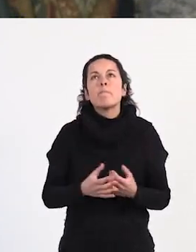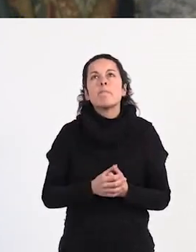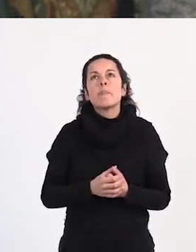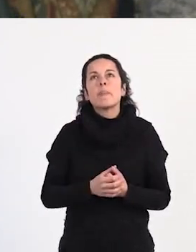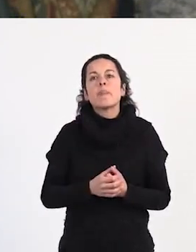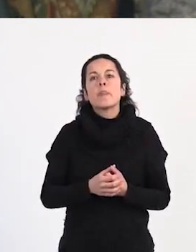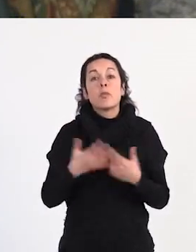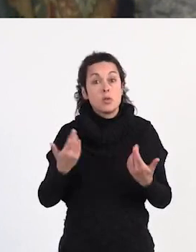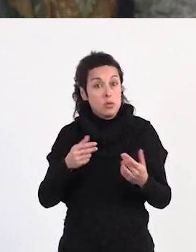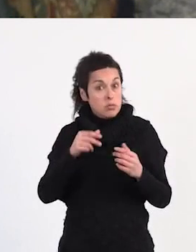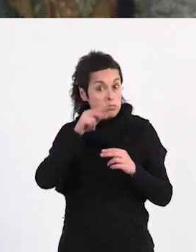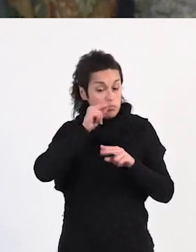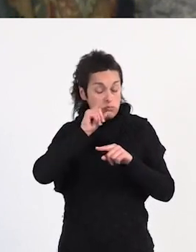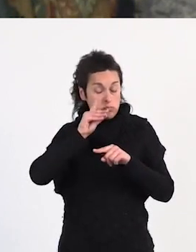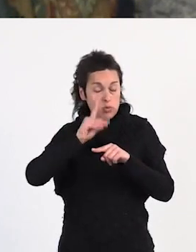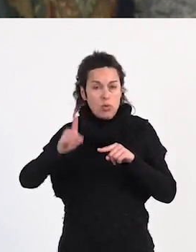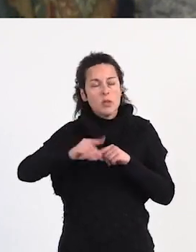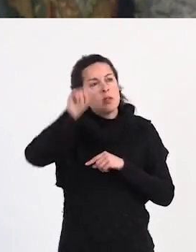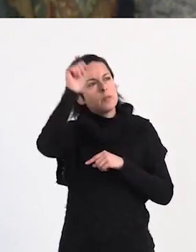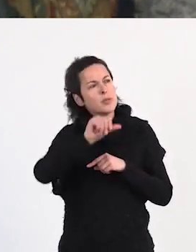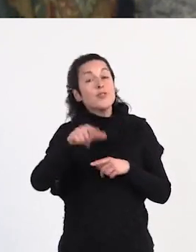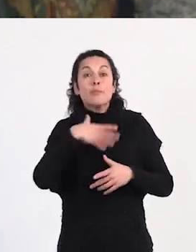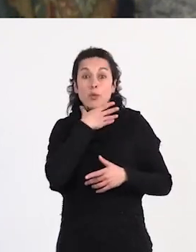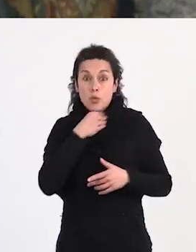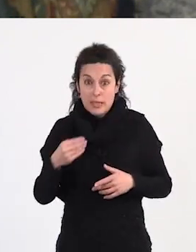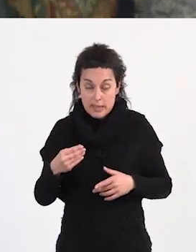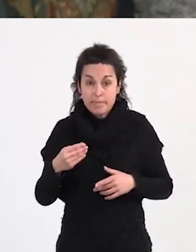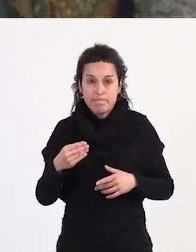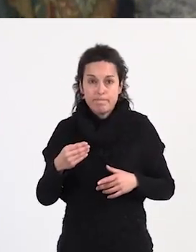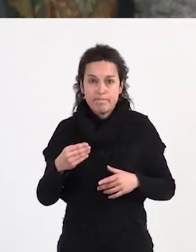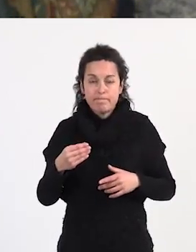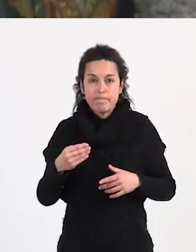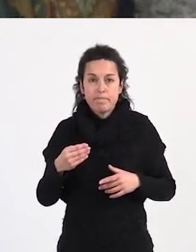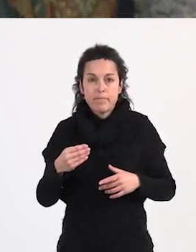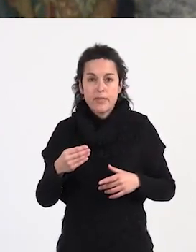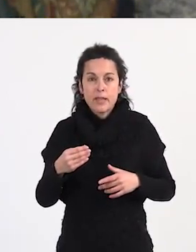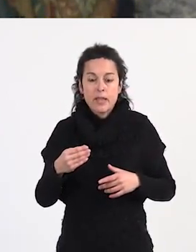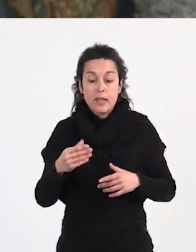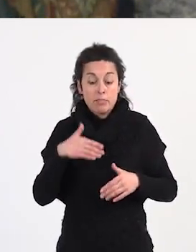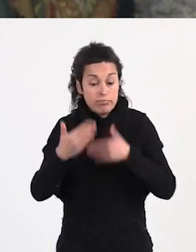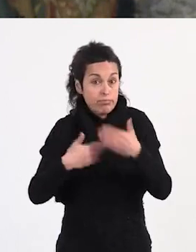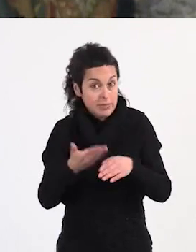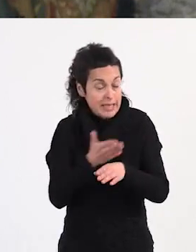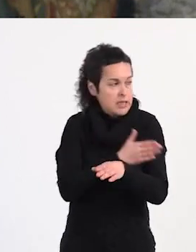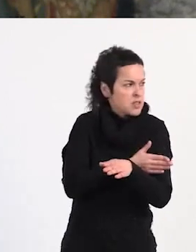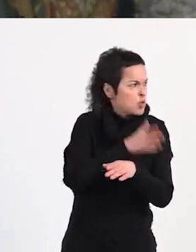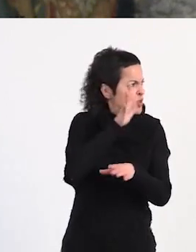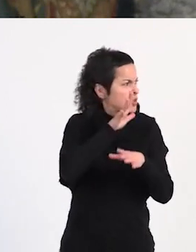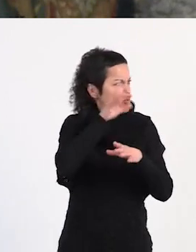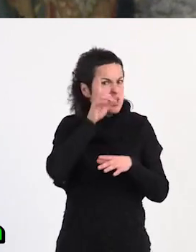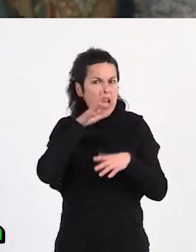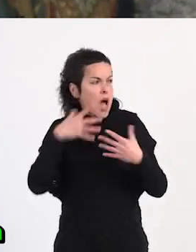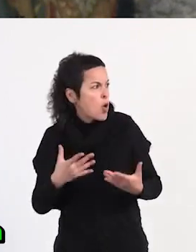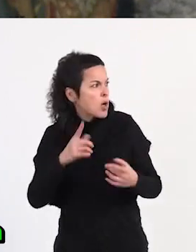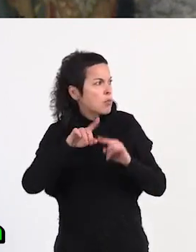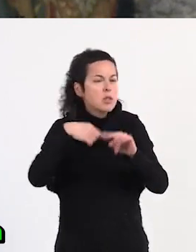pues, estaba viendo el documental, un documental. Me gustaría también antes de seguir hablando, o no sé si ahora mismo o después,